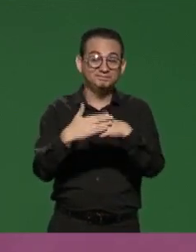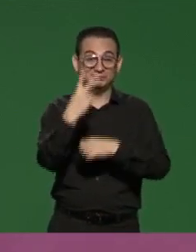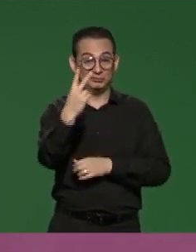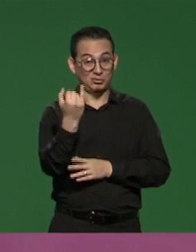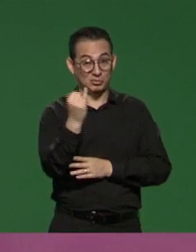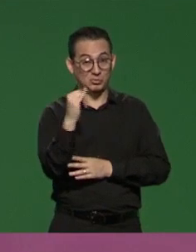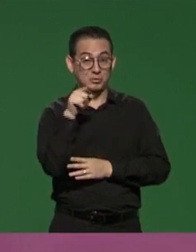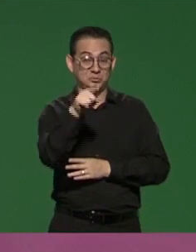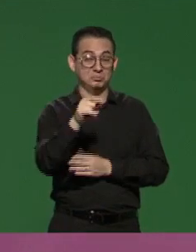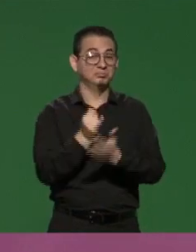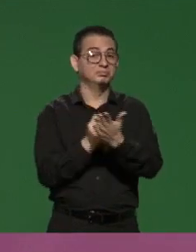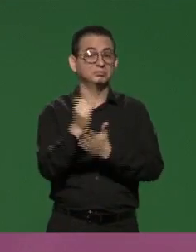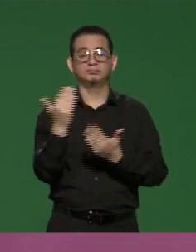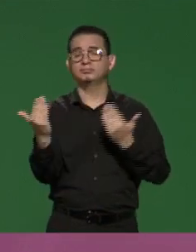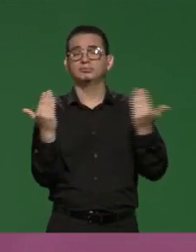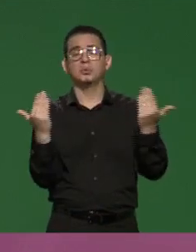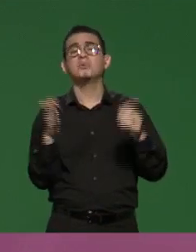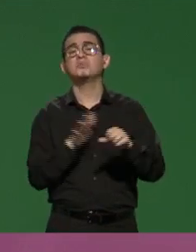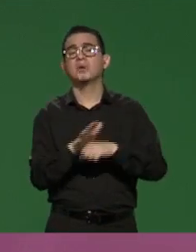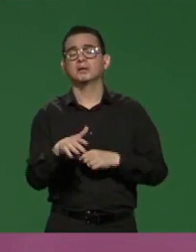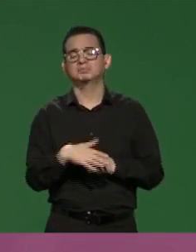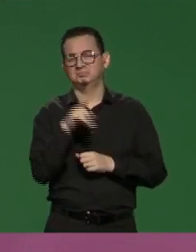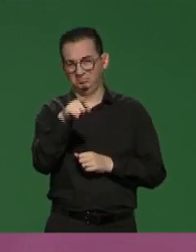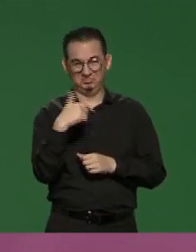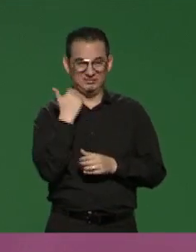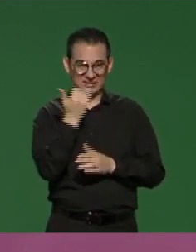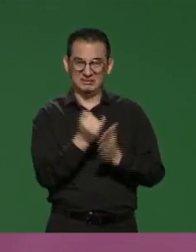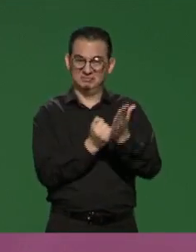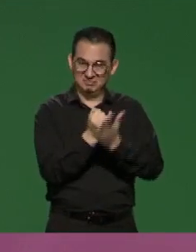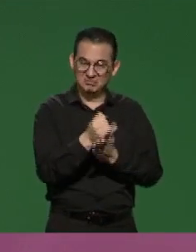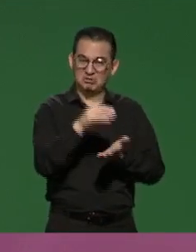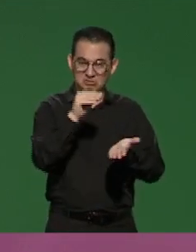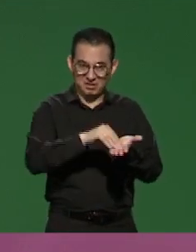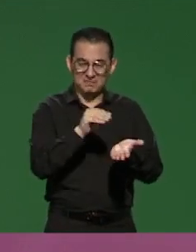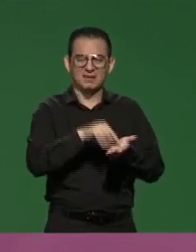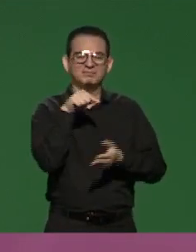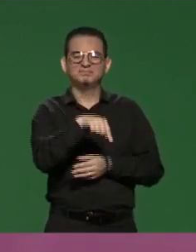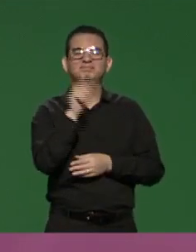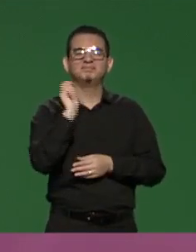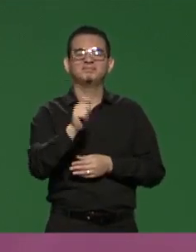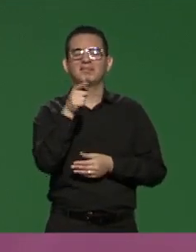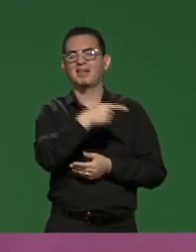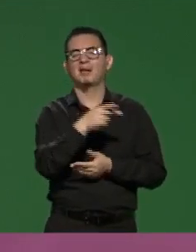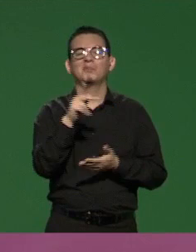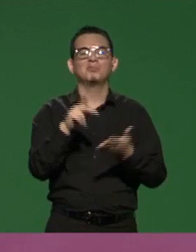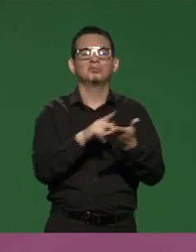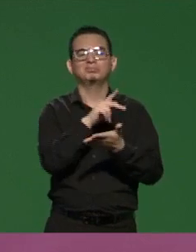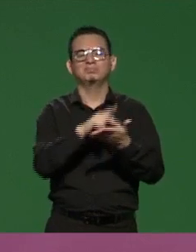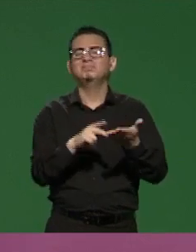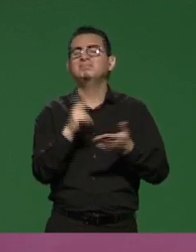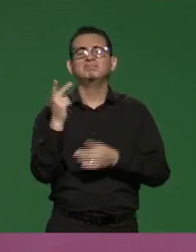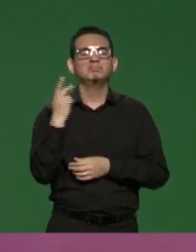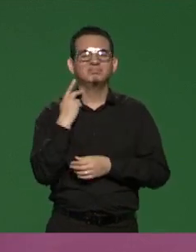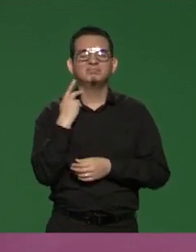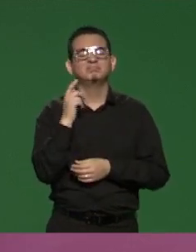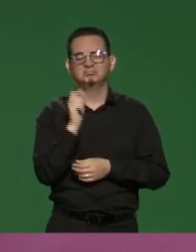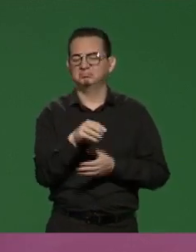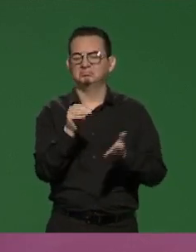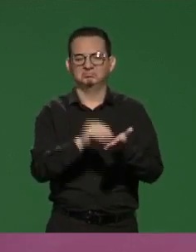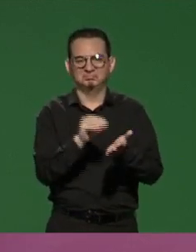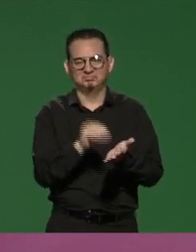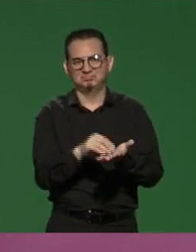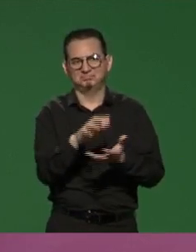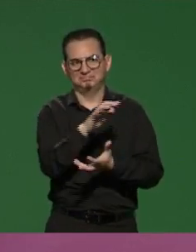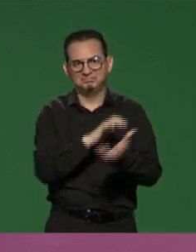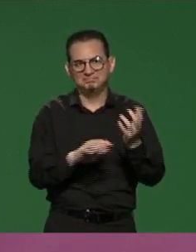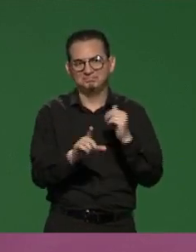tienes dos opciones. Votar por la política del privilegio, en donde nos tienes sumergidos en una